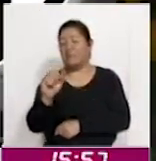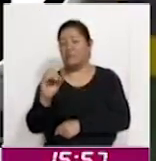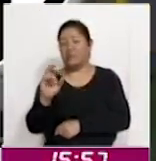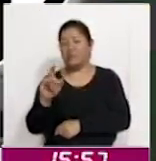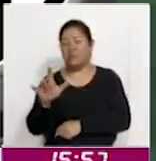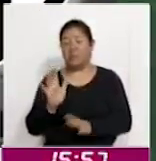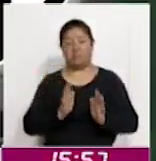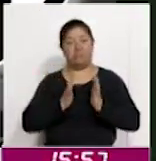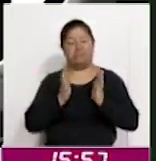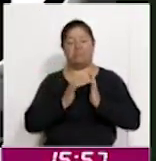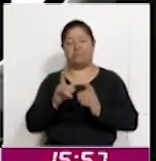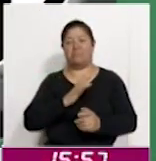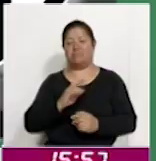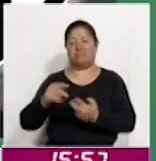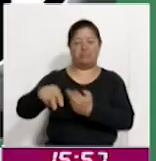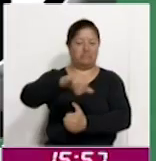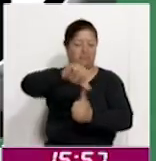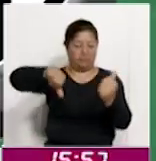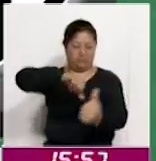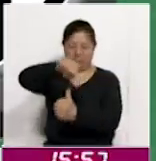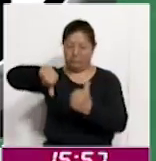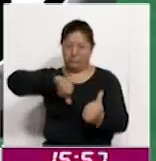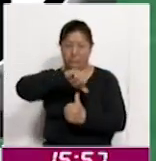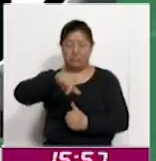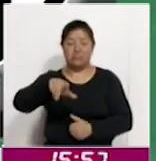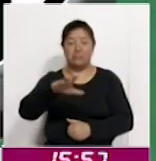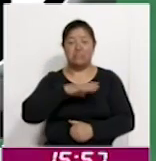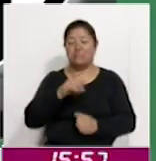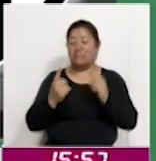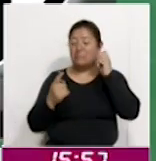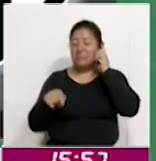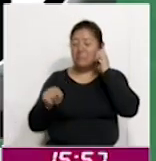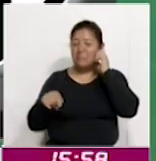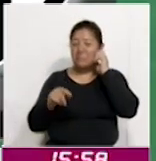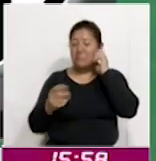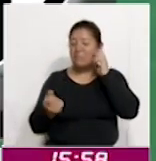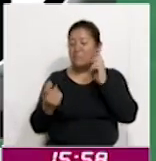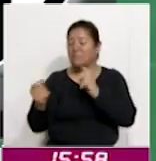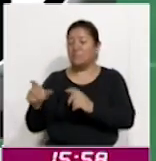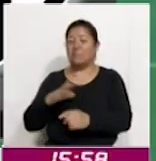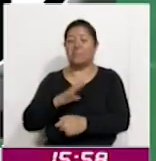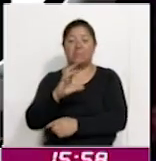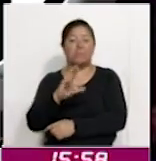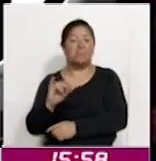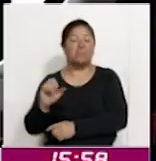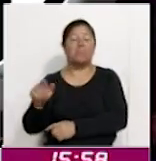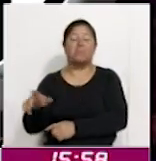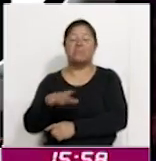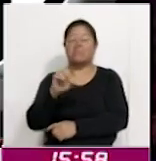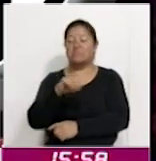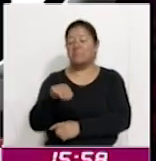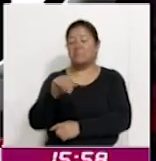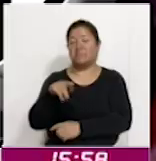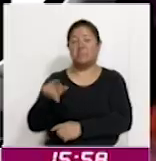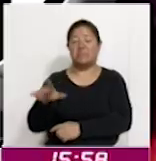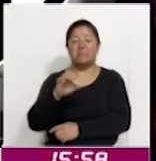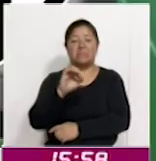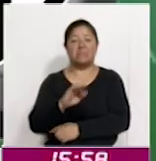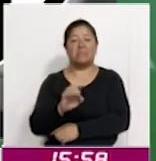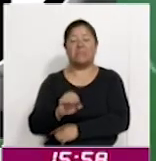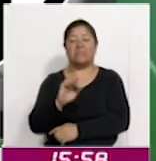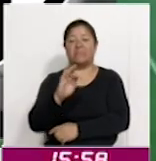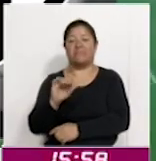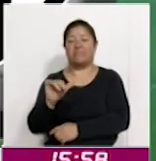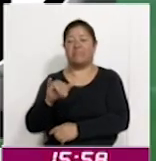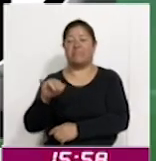inicio con sus famosas rotaciones, pues para este encuentro dejó fuera elementos clave para su esquema Cristian Rivera, Emanuel Reynoso y Efraín Álvarez, que sin duda